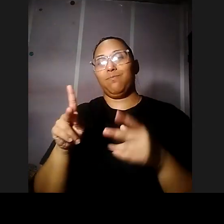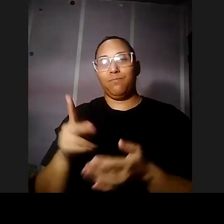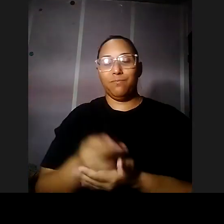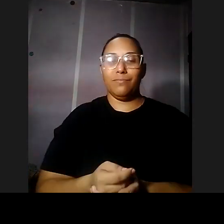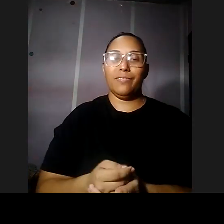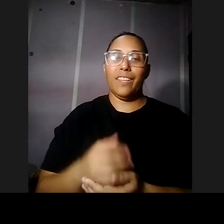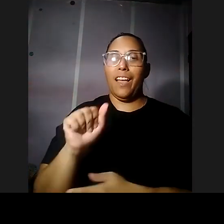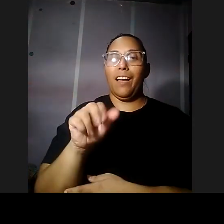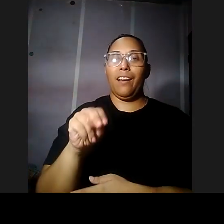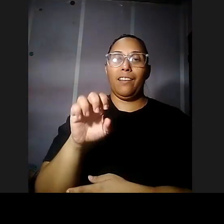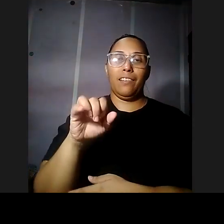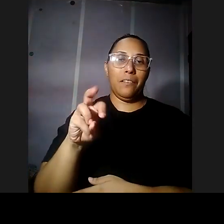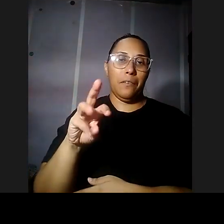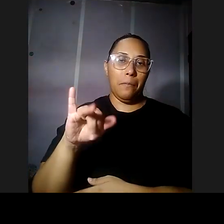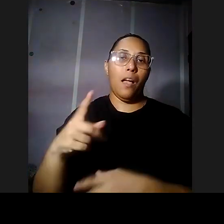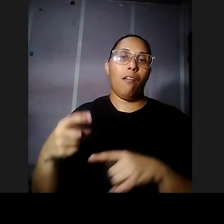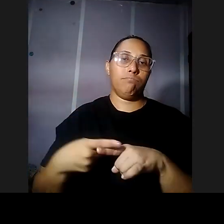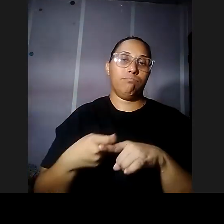ese tipo de gusano